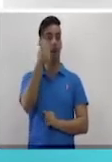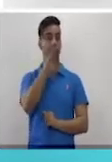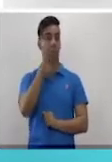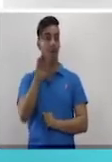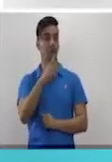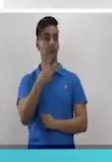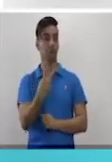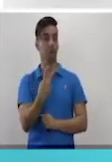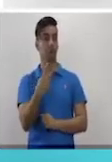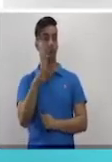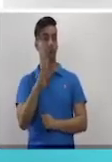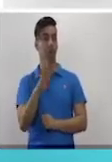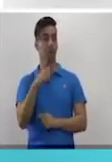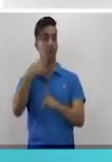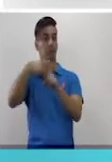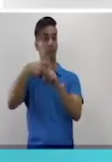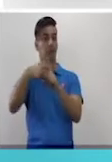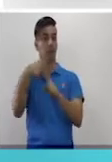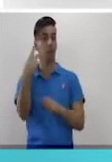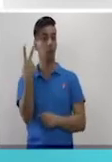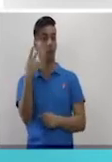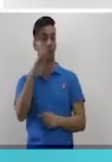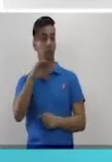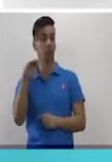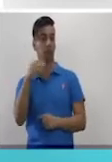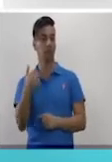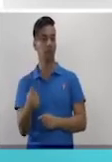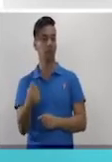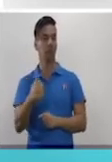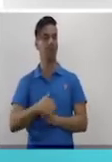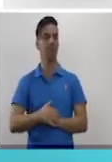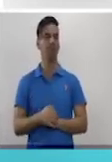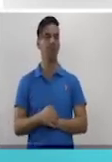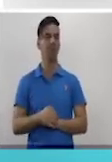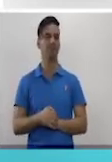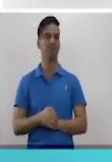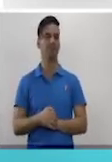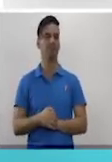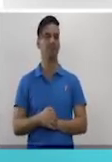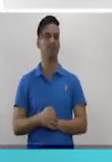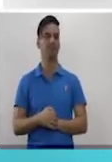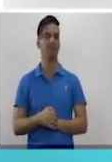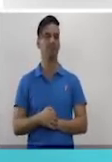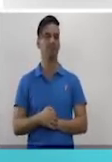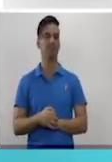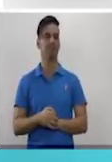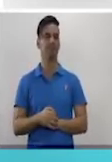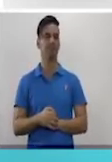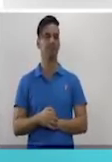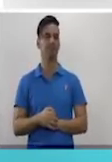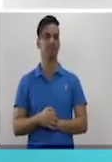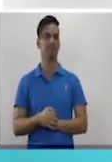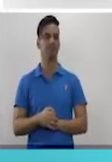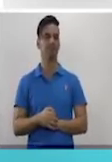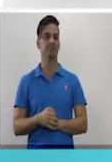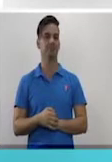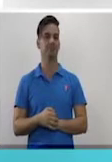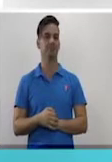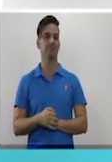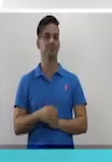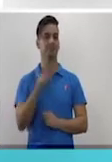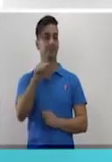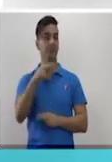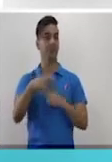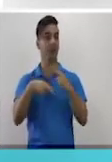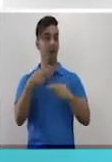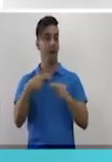quedar, entonces, la división de cada término del numerador por el monomio del denominador. Efectuando, por supuesto,